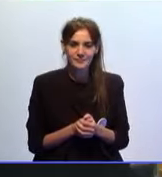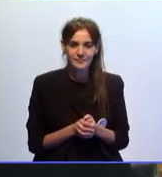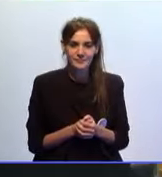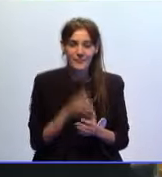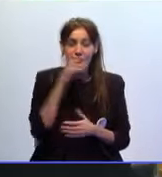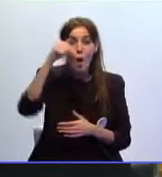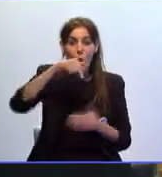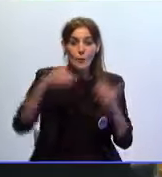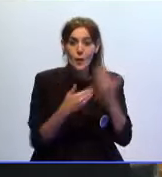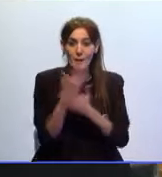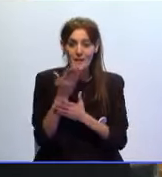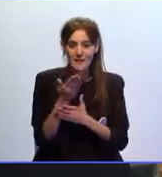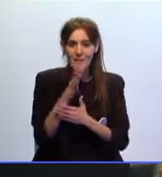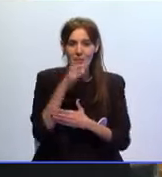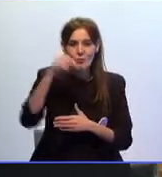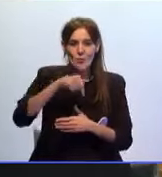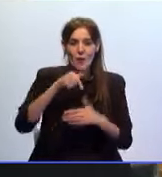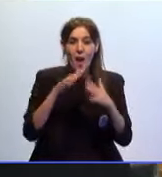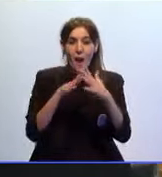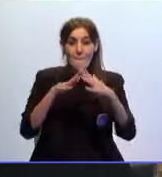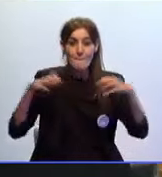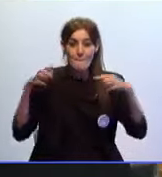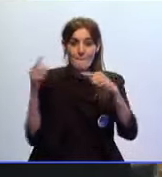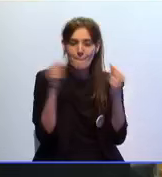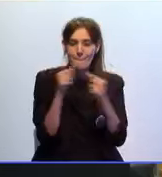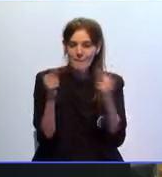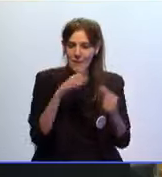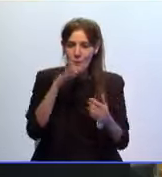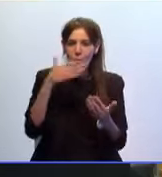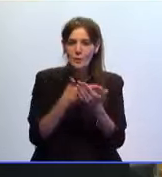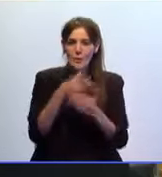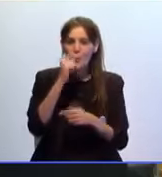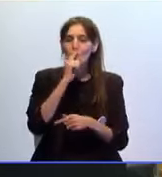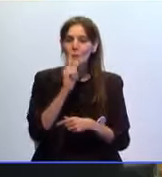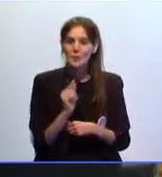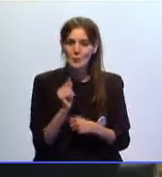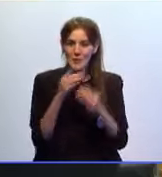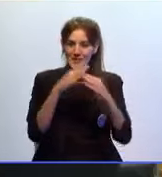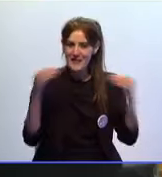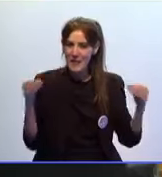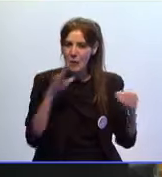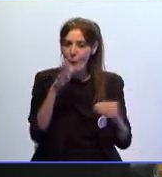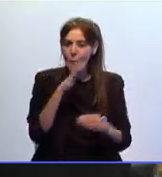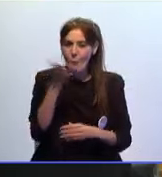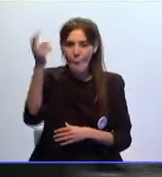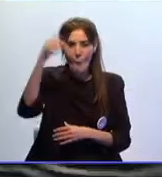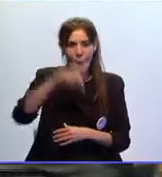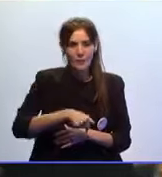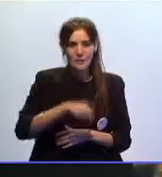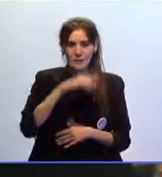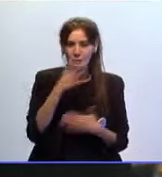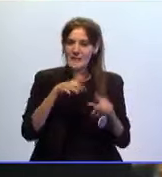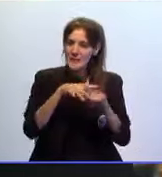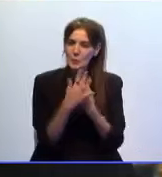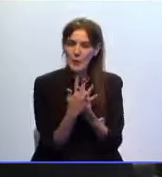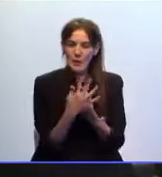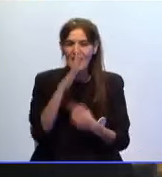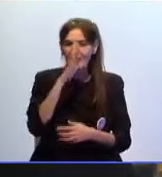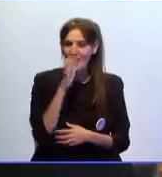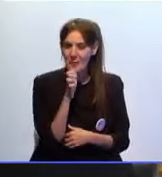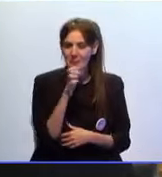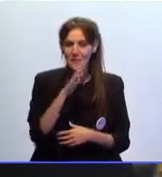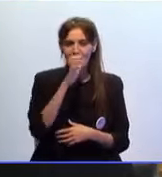Esta mañana empezábamos el Pleno con el minuto de silencio por razón de la situación tan